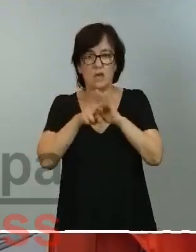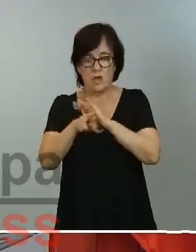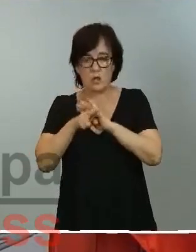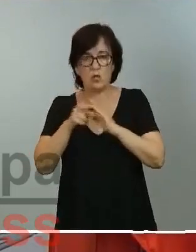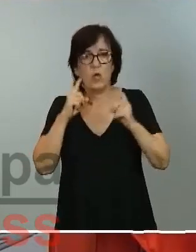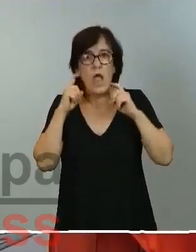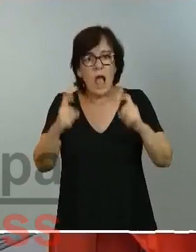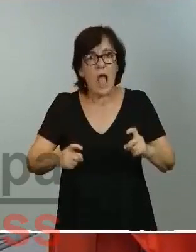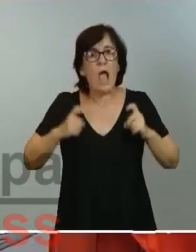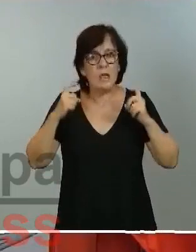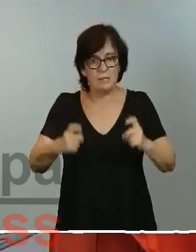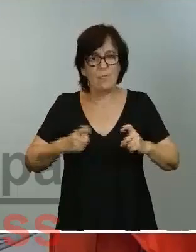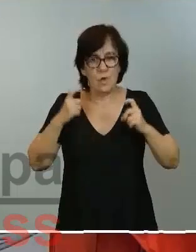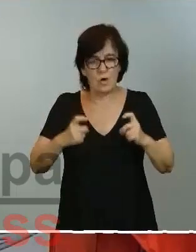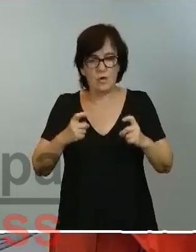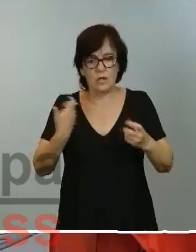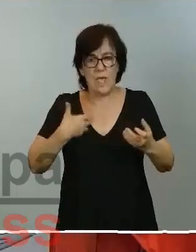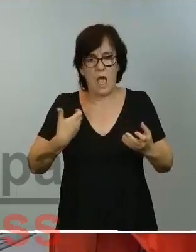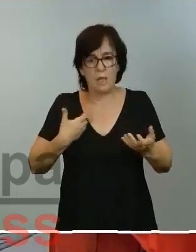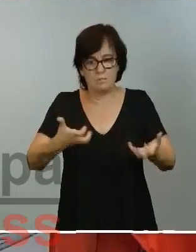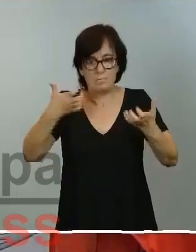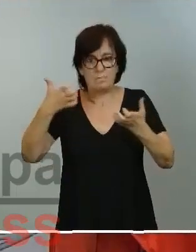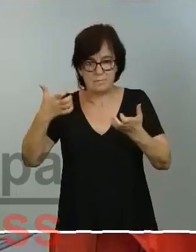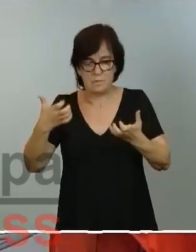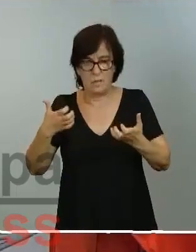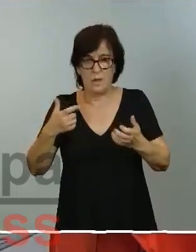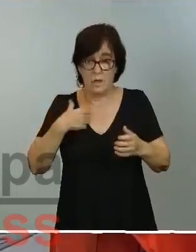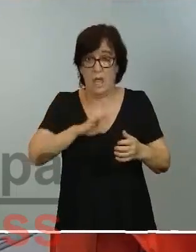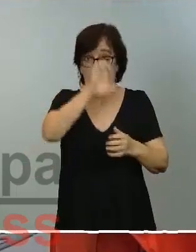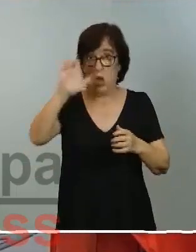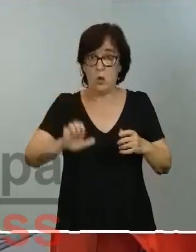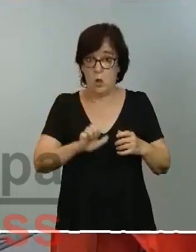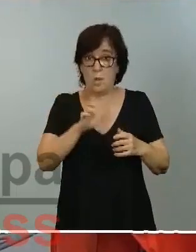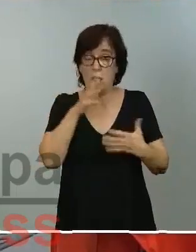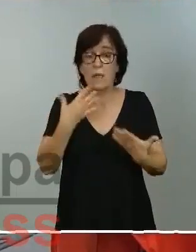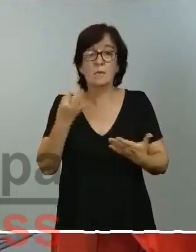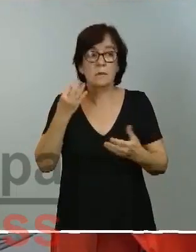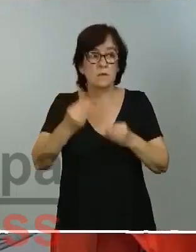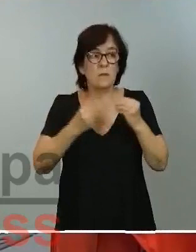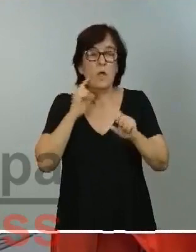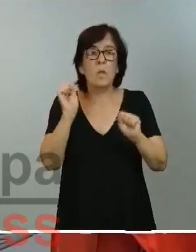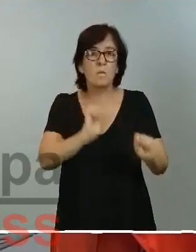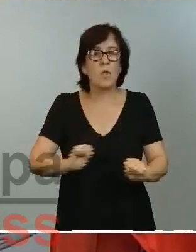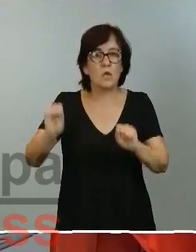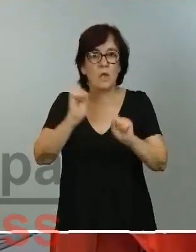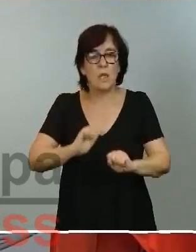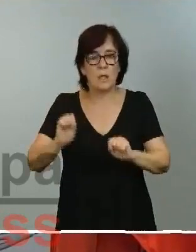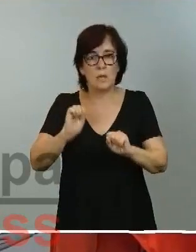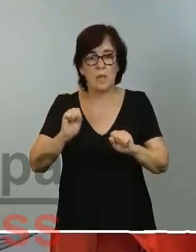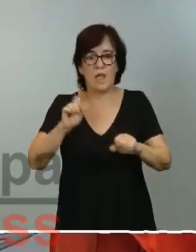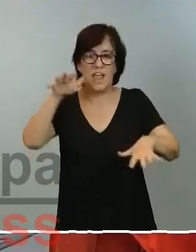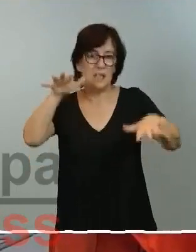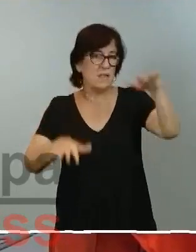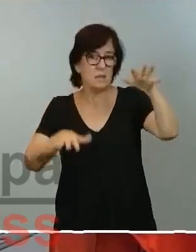se han conseguido tener desde Europa y, por tanto, también protejamos, combatamos la desigualdad para